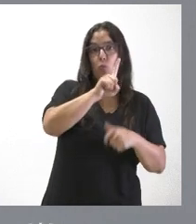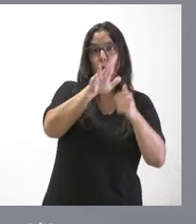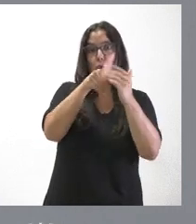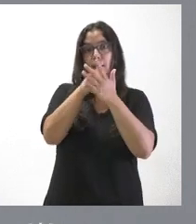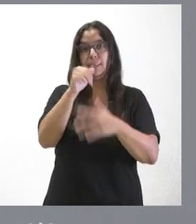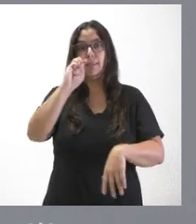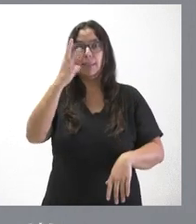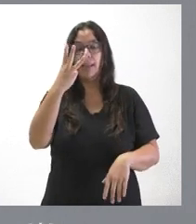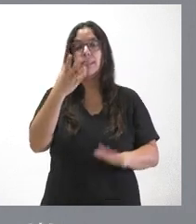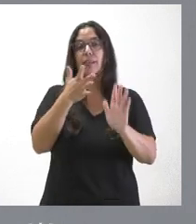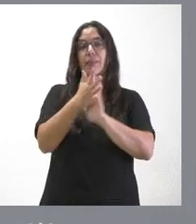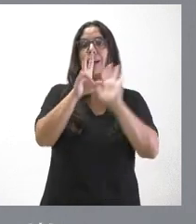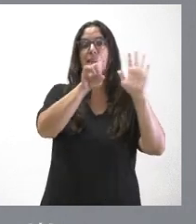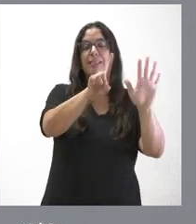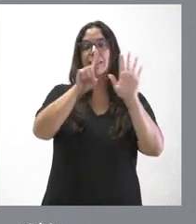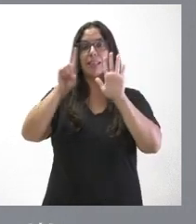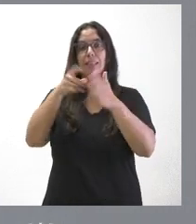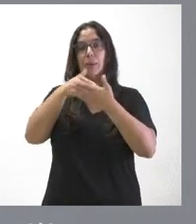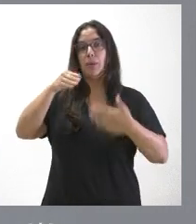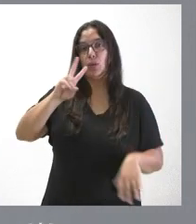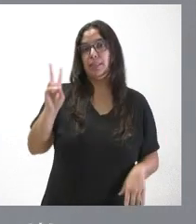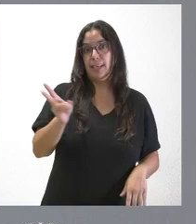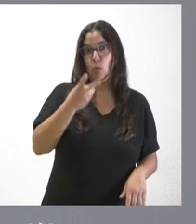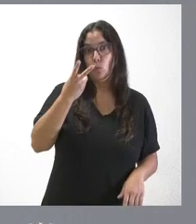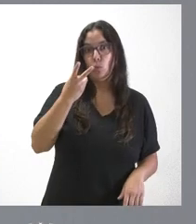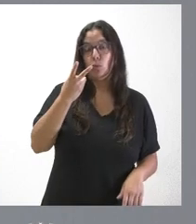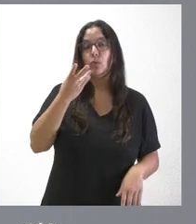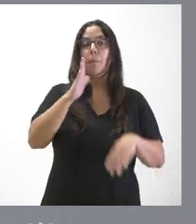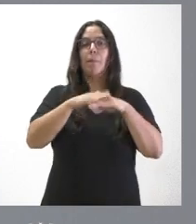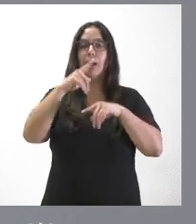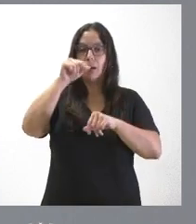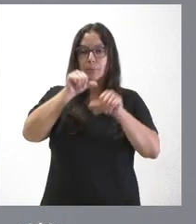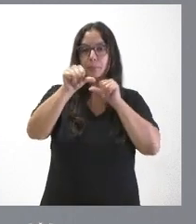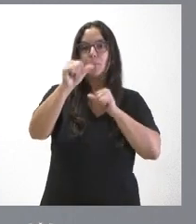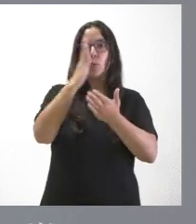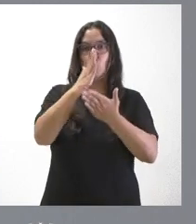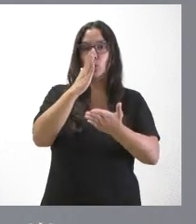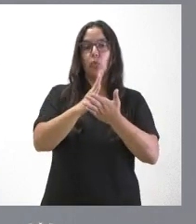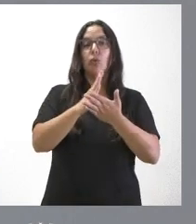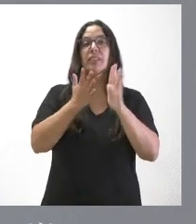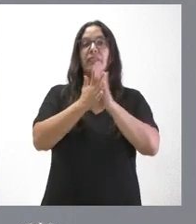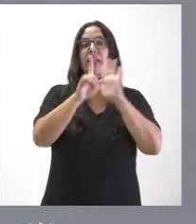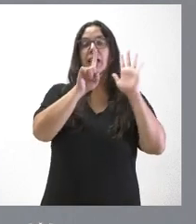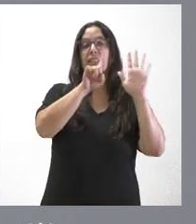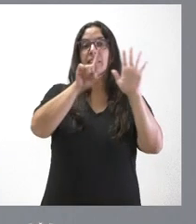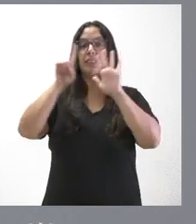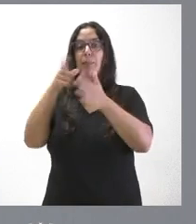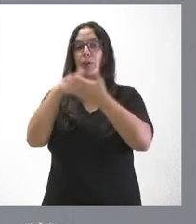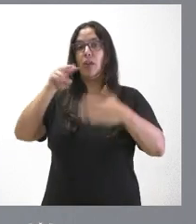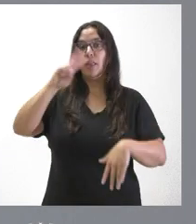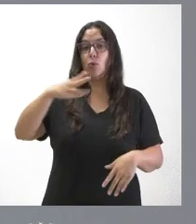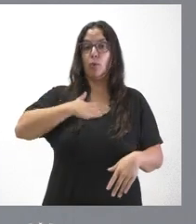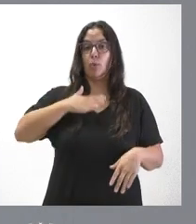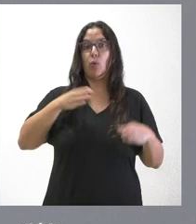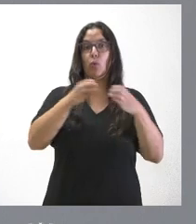comunidad autónoma es de 66 millones de euros para el próximo curso, por tanto, 66 millones de euros que pone la Junta de Castilla y León